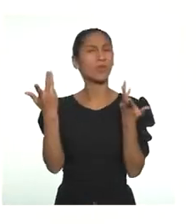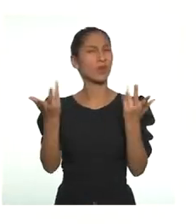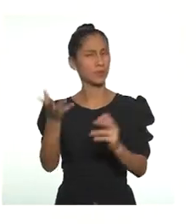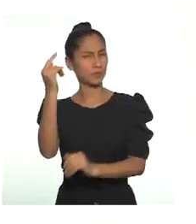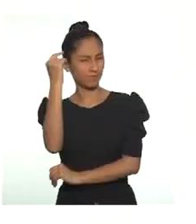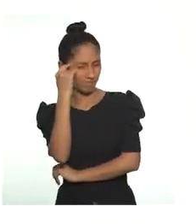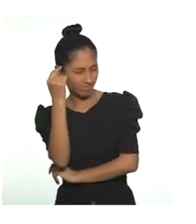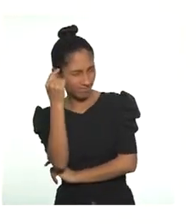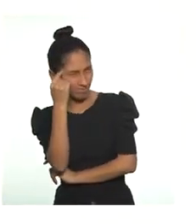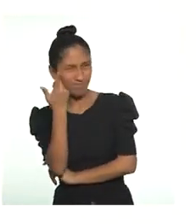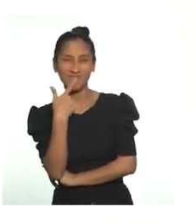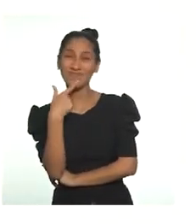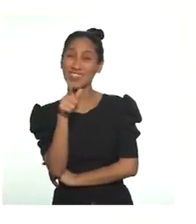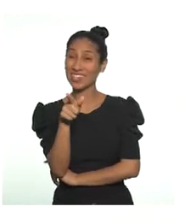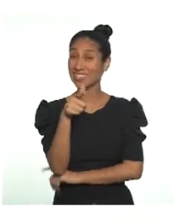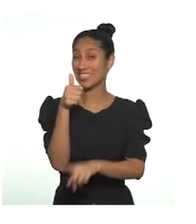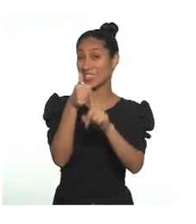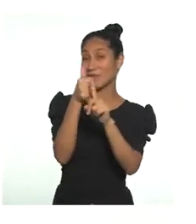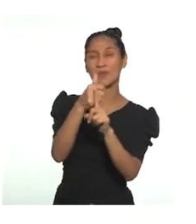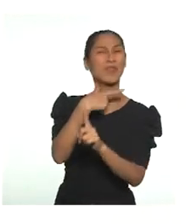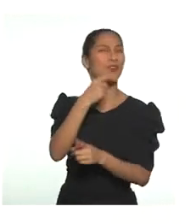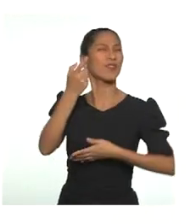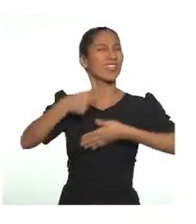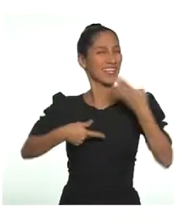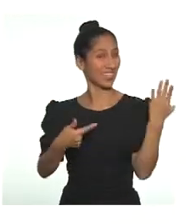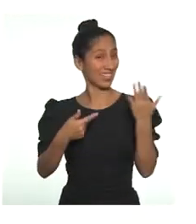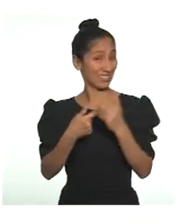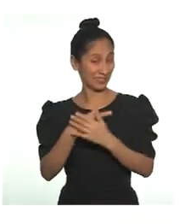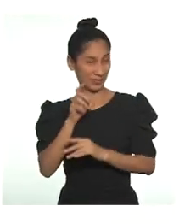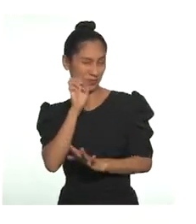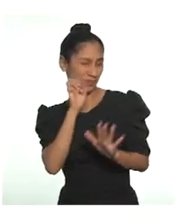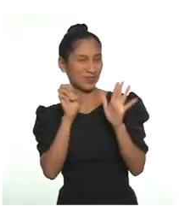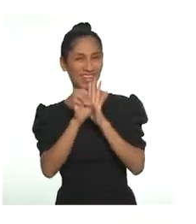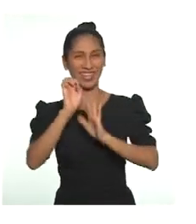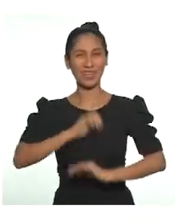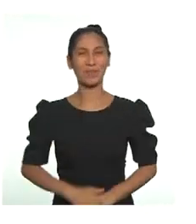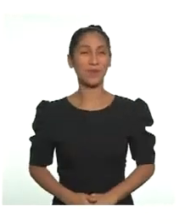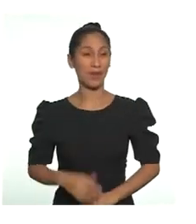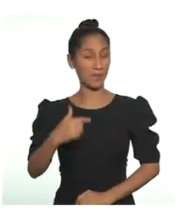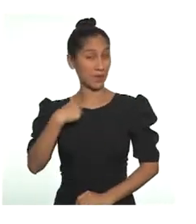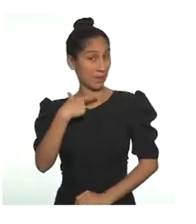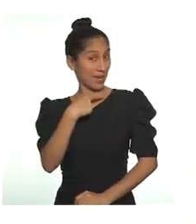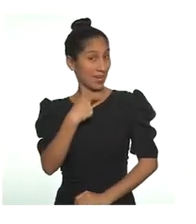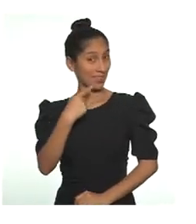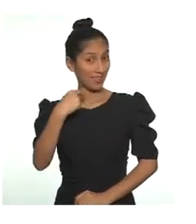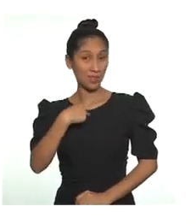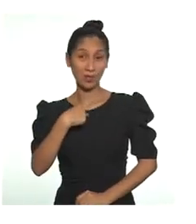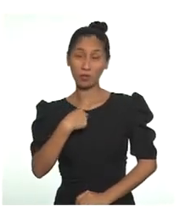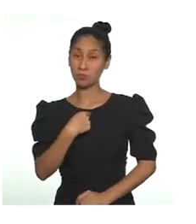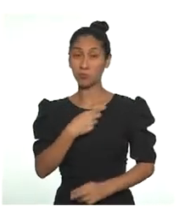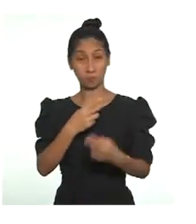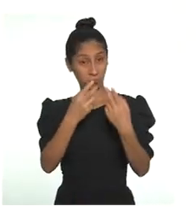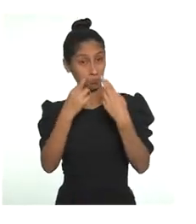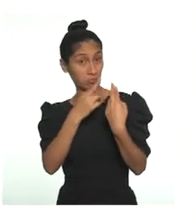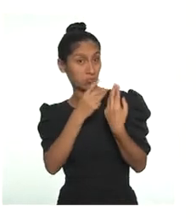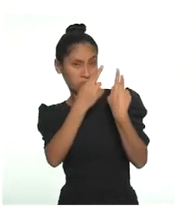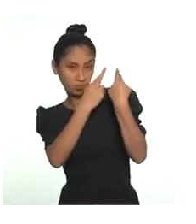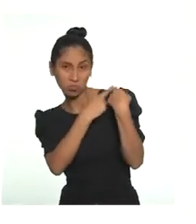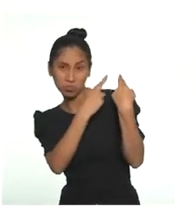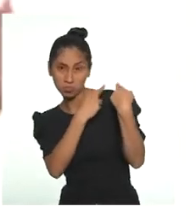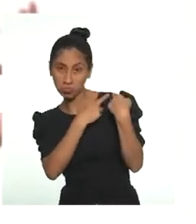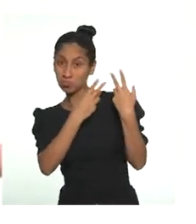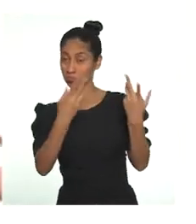a pensar en aquello que nos gusta de nosotros mismos. Te voy a dar un ejemplo, a mí me encanta que soy una persona responsable,